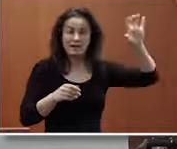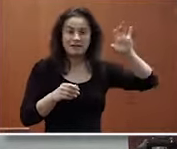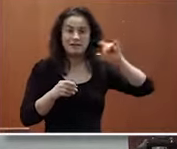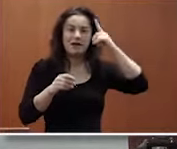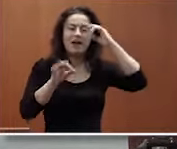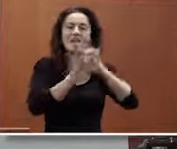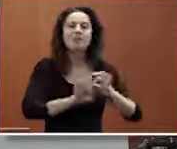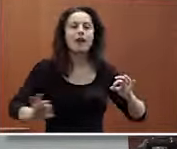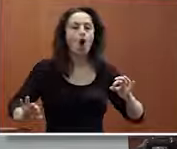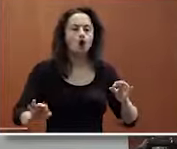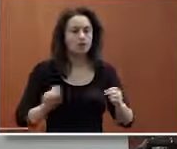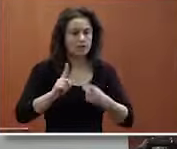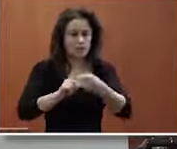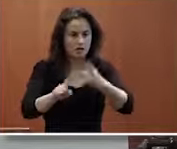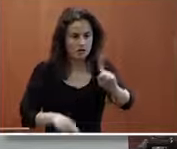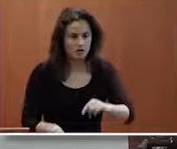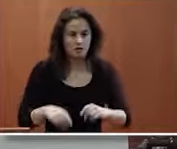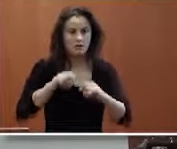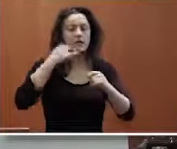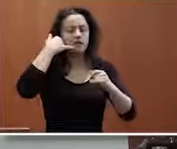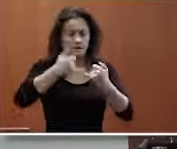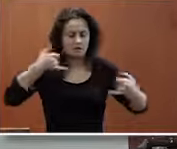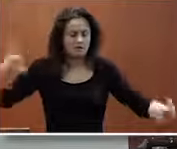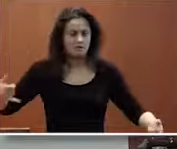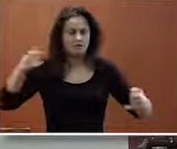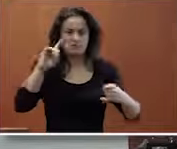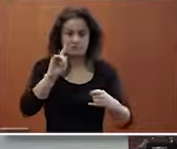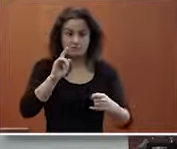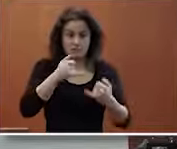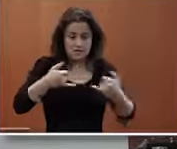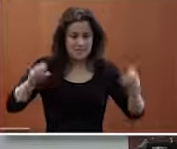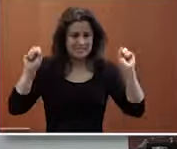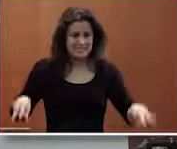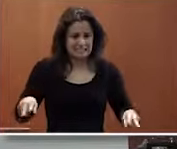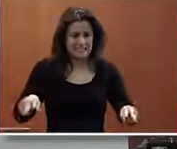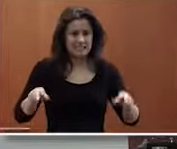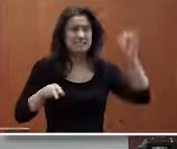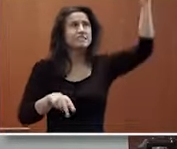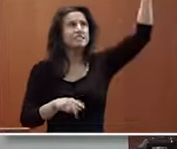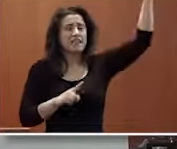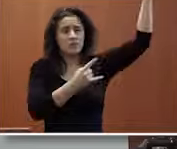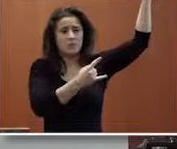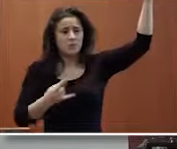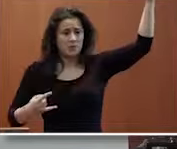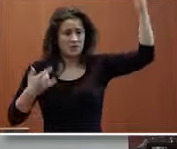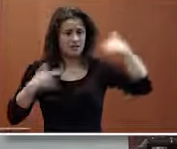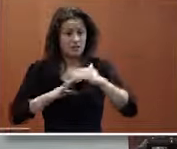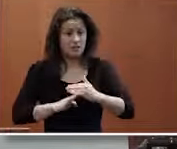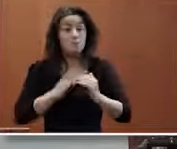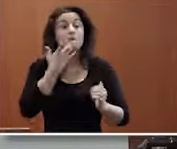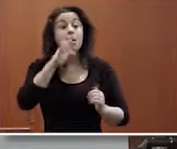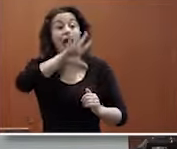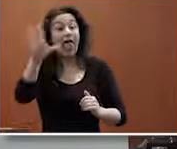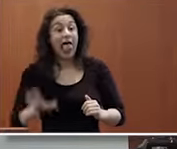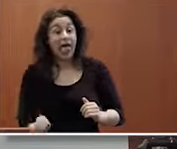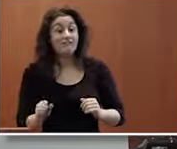no se tira fibra óptica o no se tira el cable para los teléfonos directamente nunca ha habido cable y se pone el satélite y por lo tanto en África en algunos